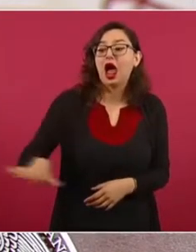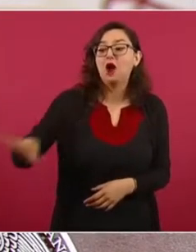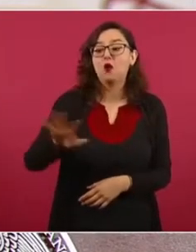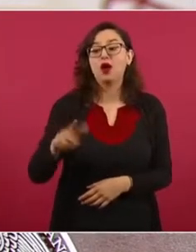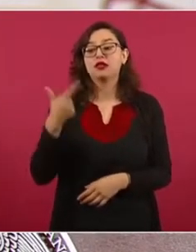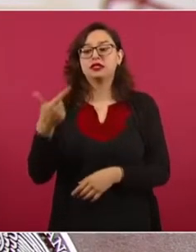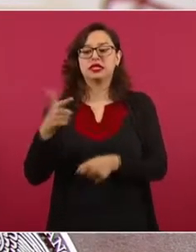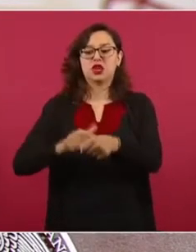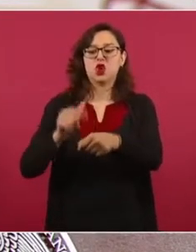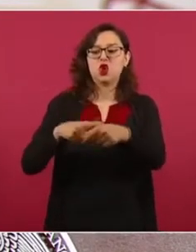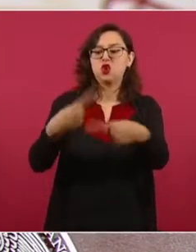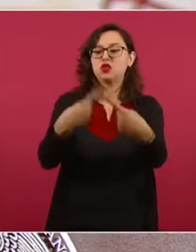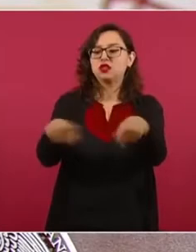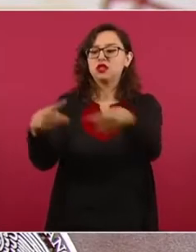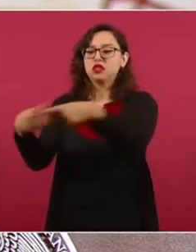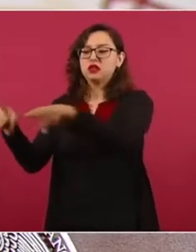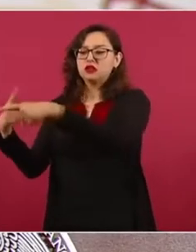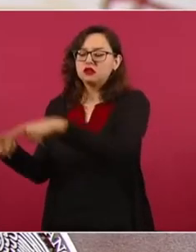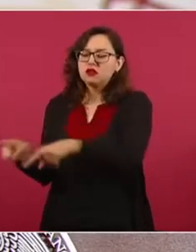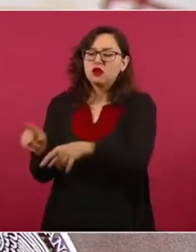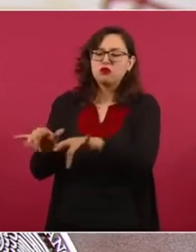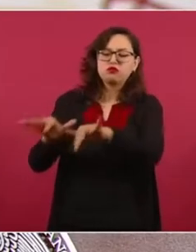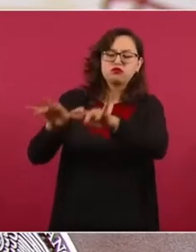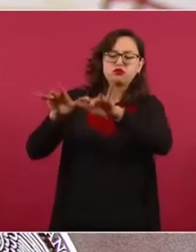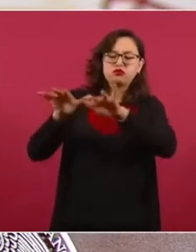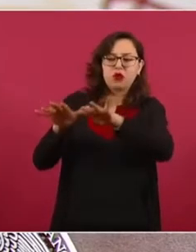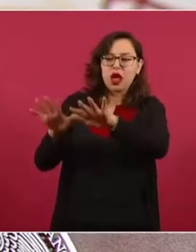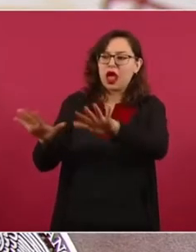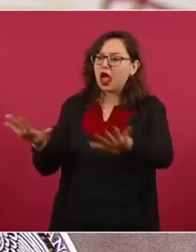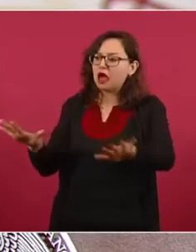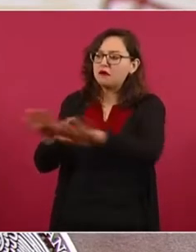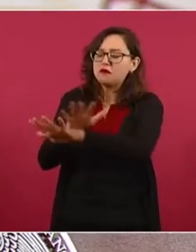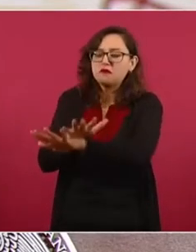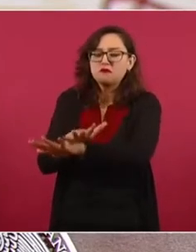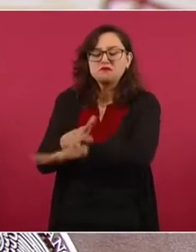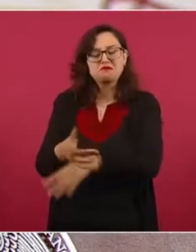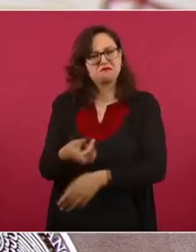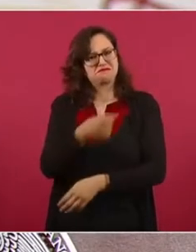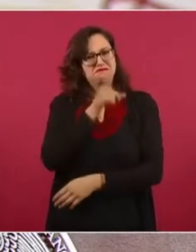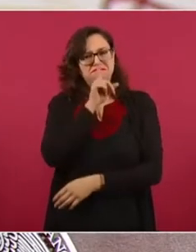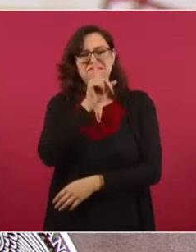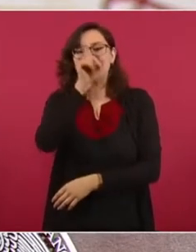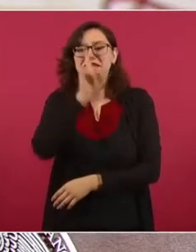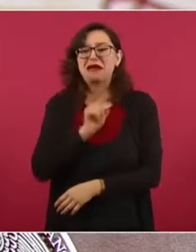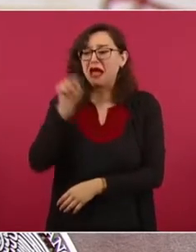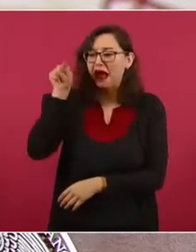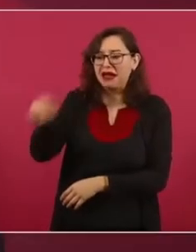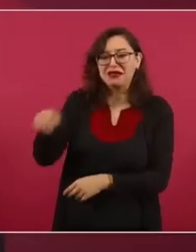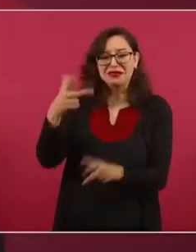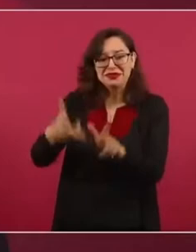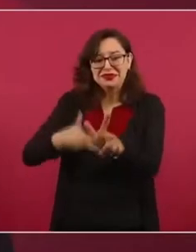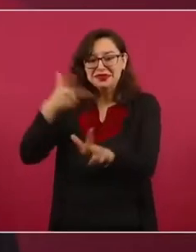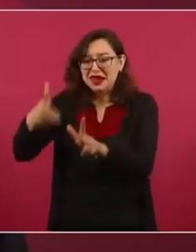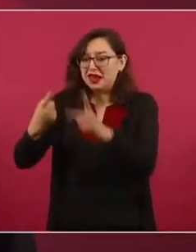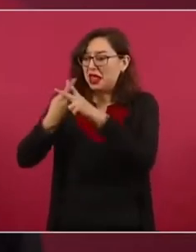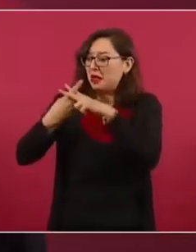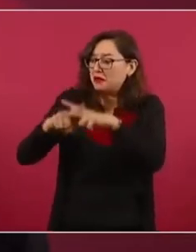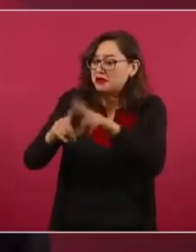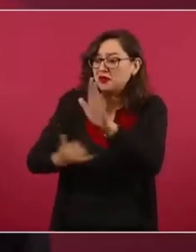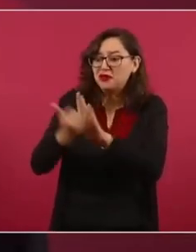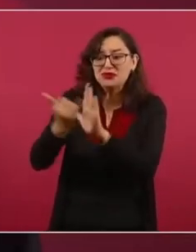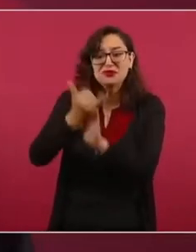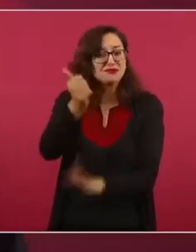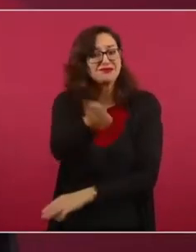Colores de Bacalar haya cambiado de tono. En ese tramo, cerca de Chetumal, ni siquiera ha comenzado la